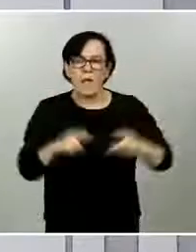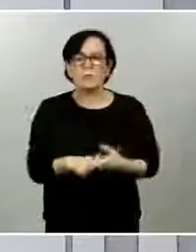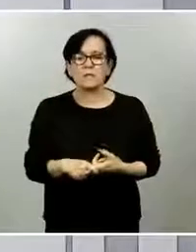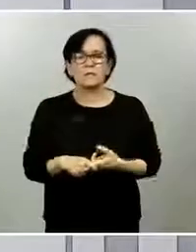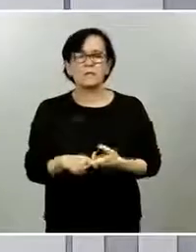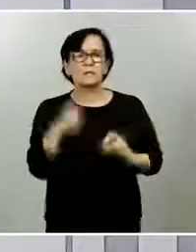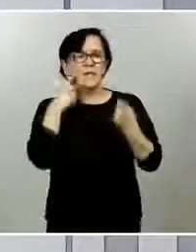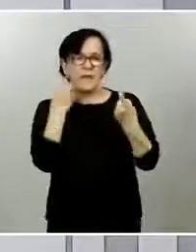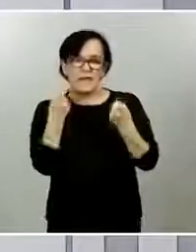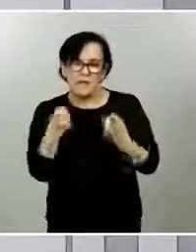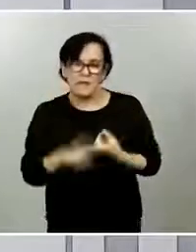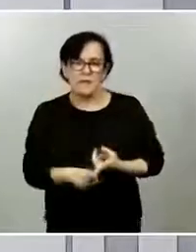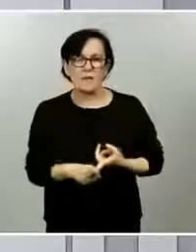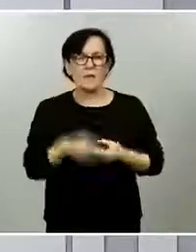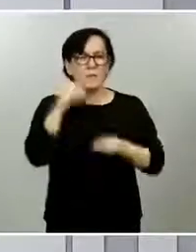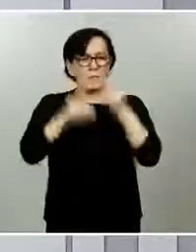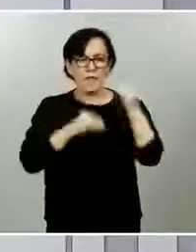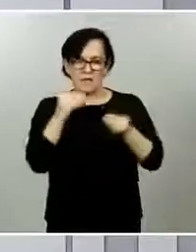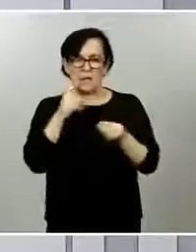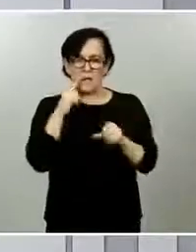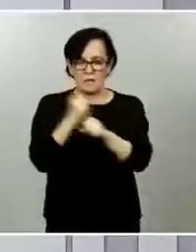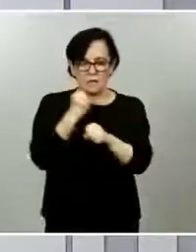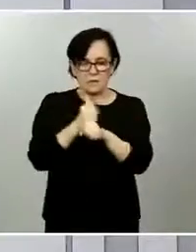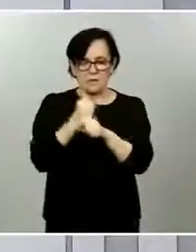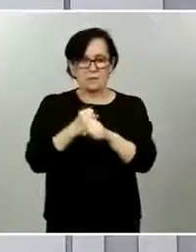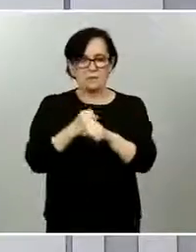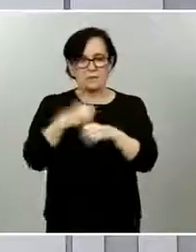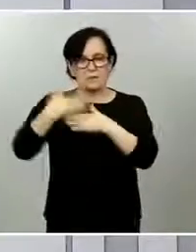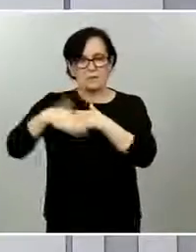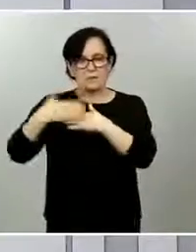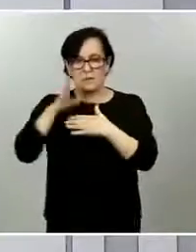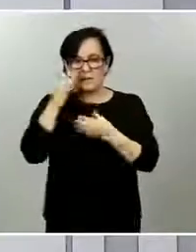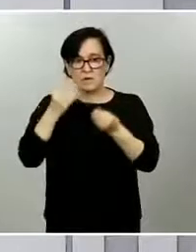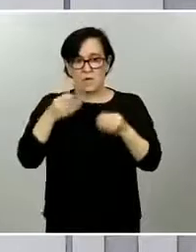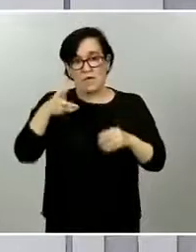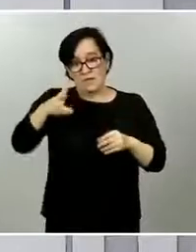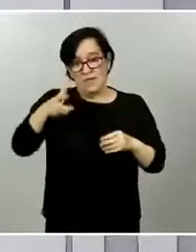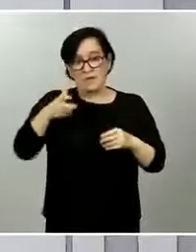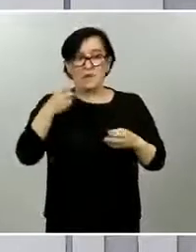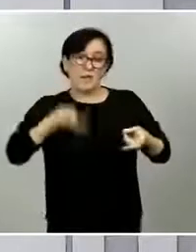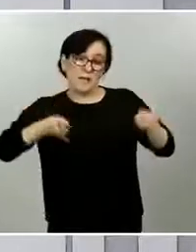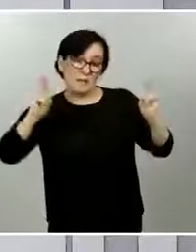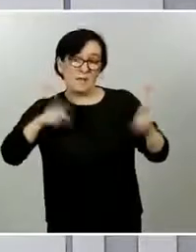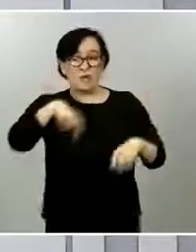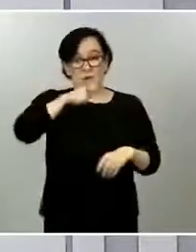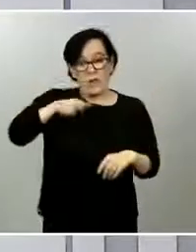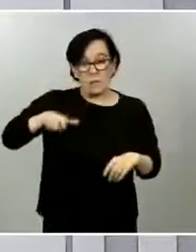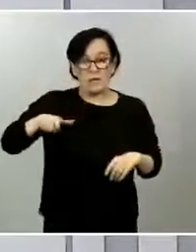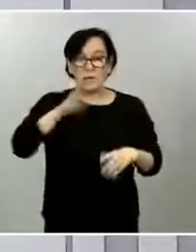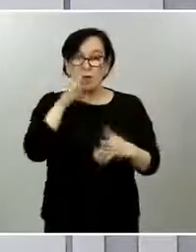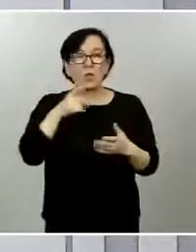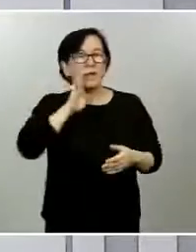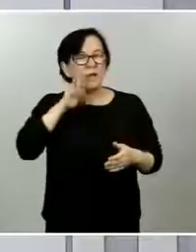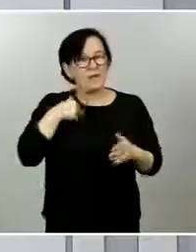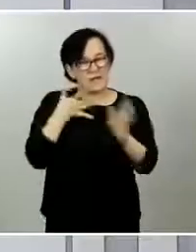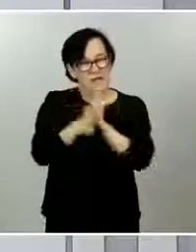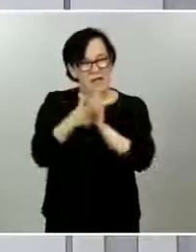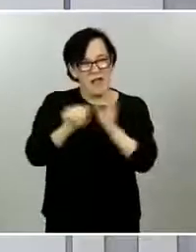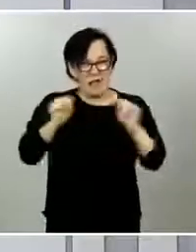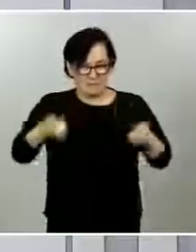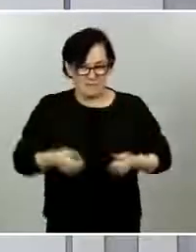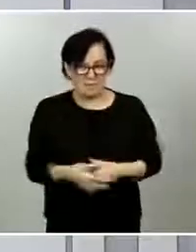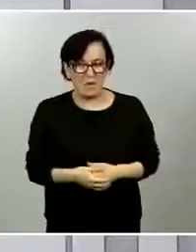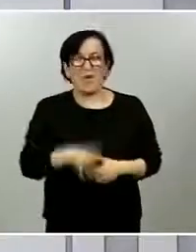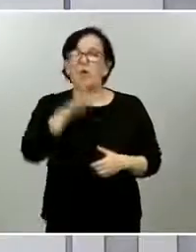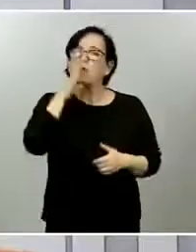garantía añadida del Congreso de los Diputados y al Gobierno le parece que esa garantía es un mecanismo democrático que es necesario